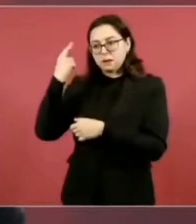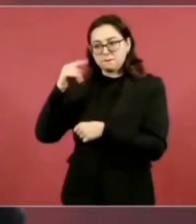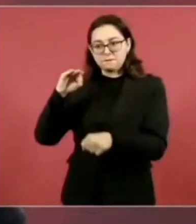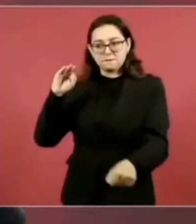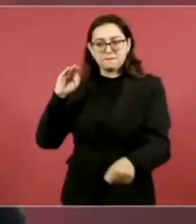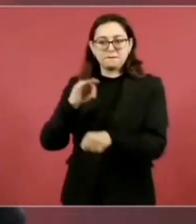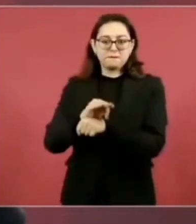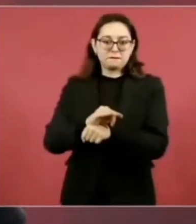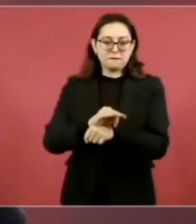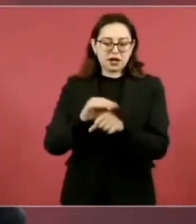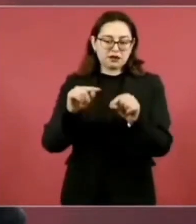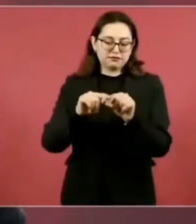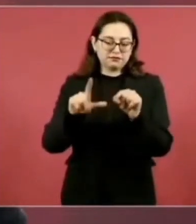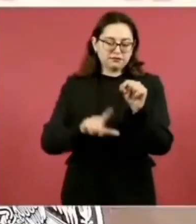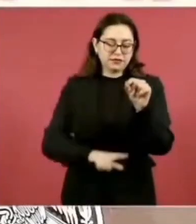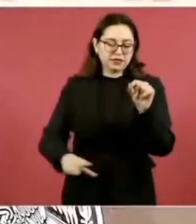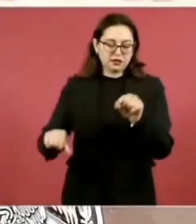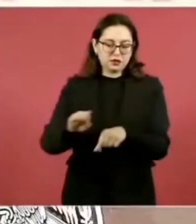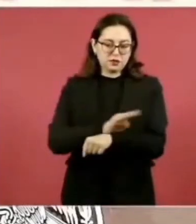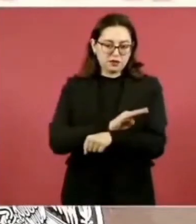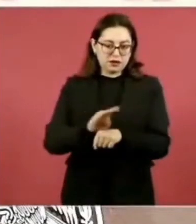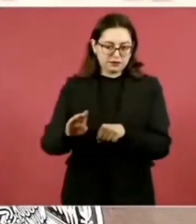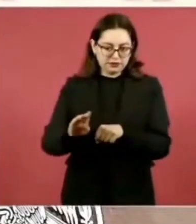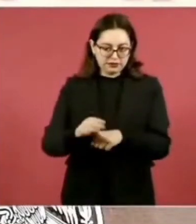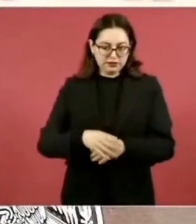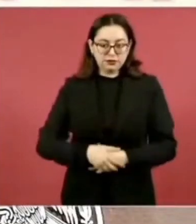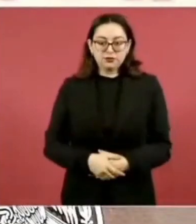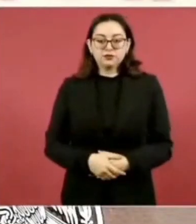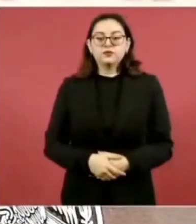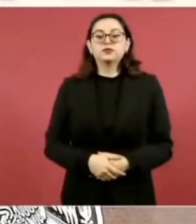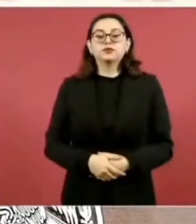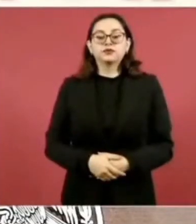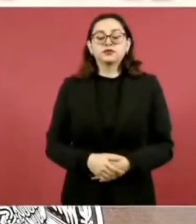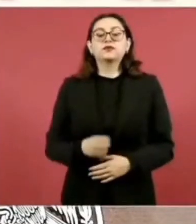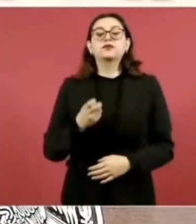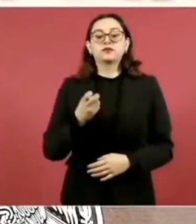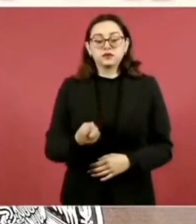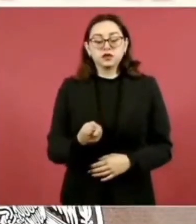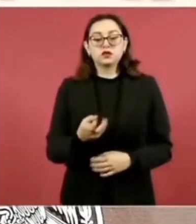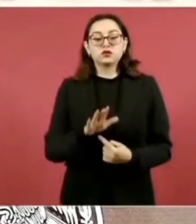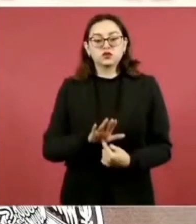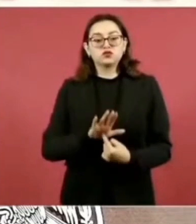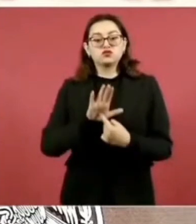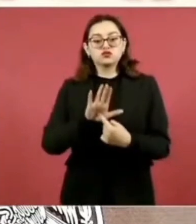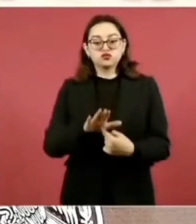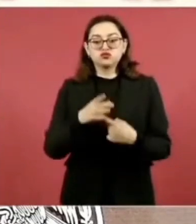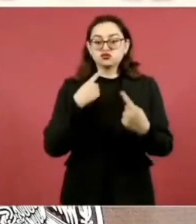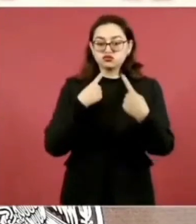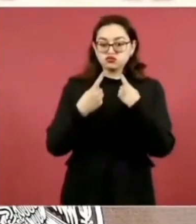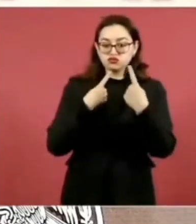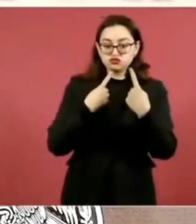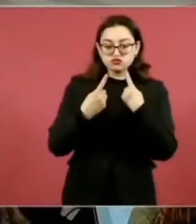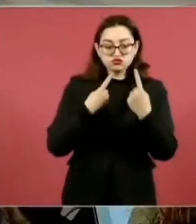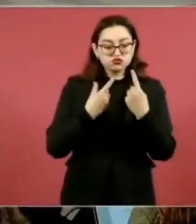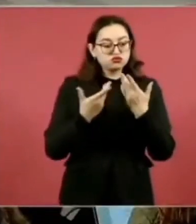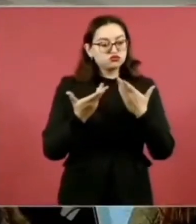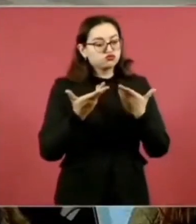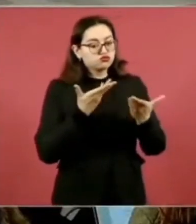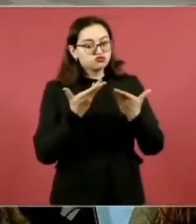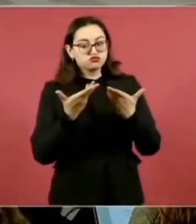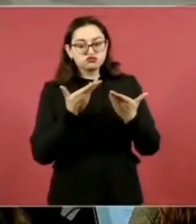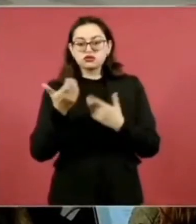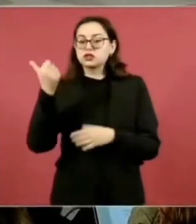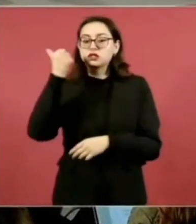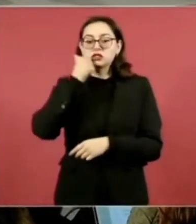de las familias mexicanas. Ahí es una muestra de diálogo, señor presidente, que con el diálogo alcanzamos